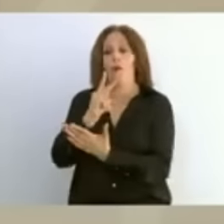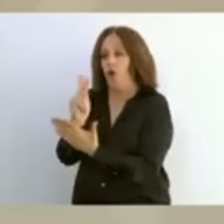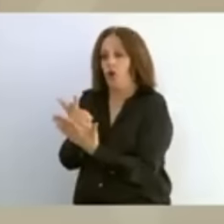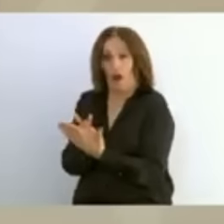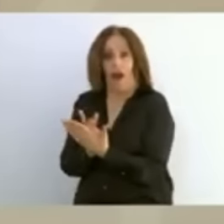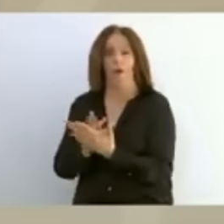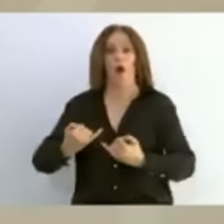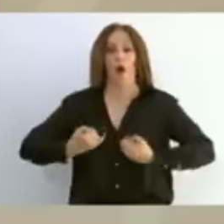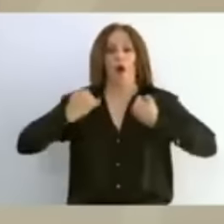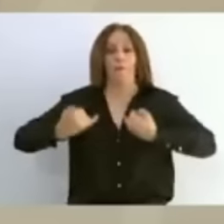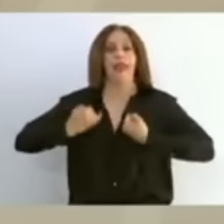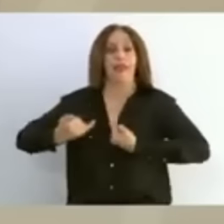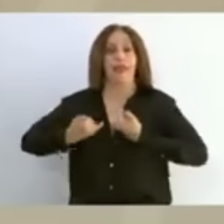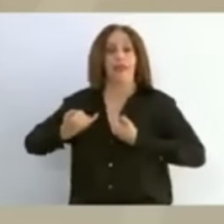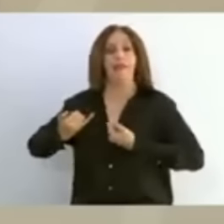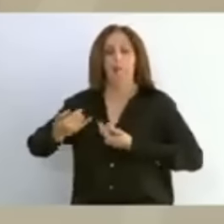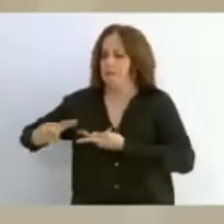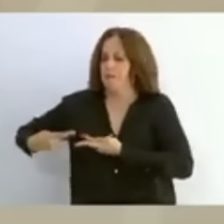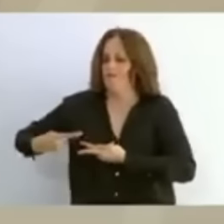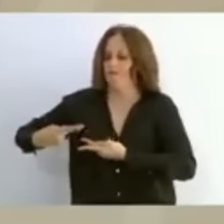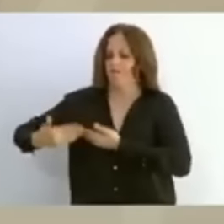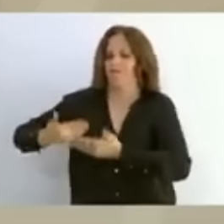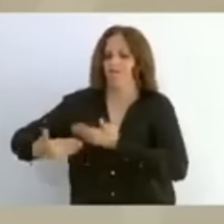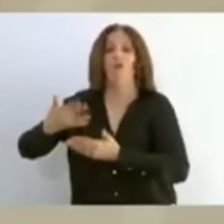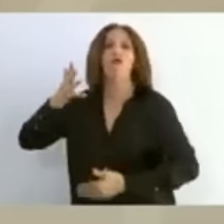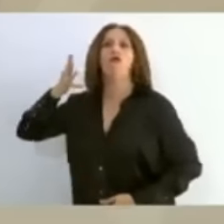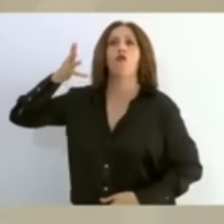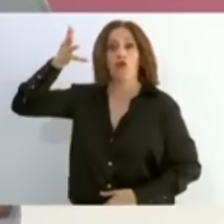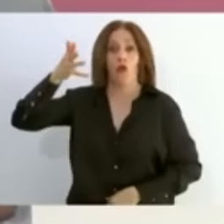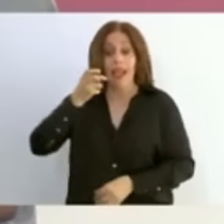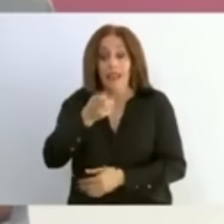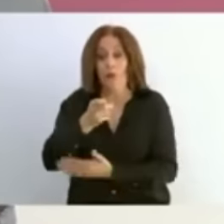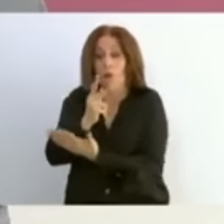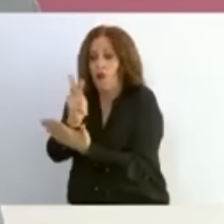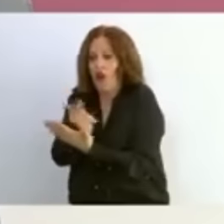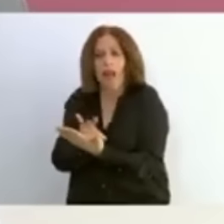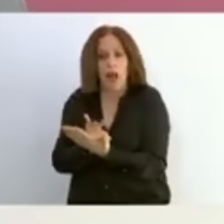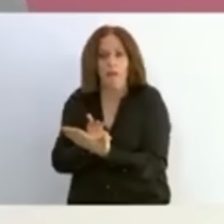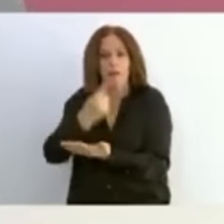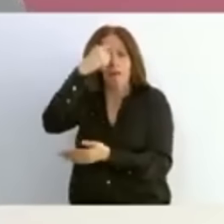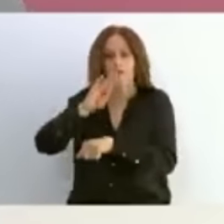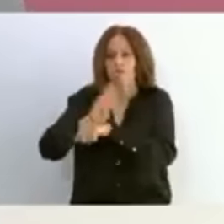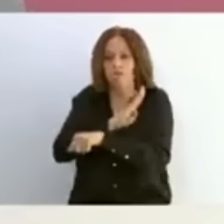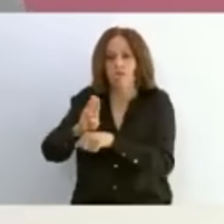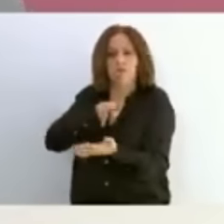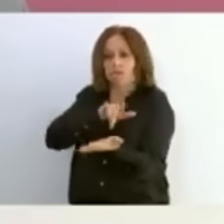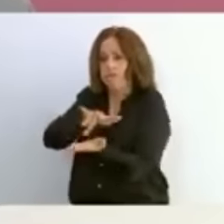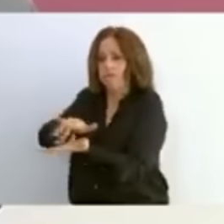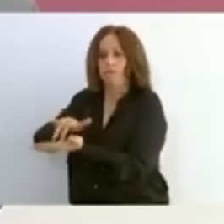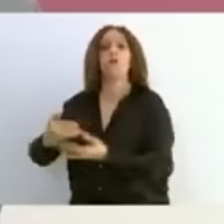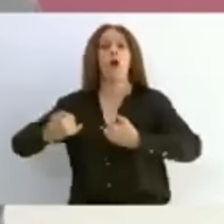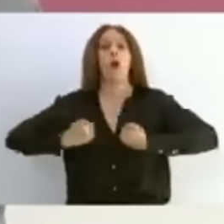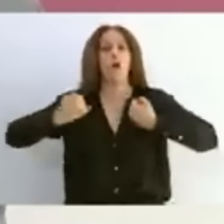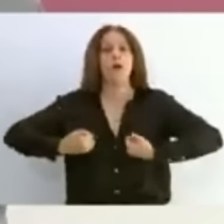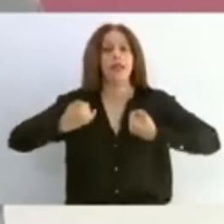el Futuro, un programa del bienestar del gobierno de México que se encarga de atender a jóvenes entre 18